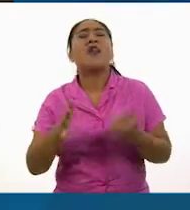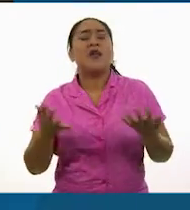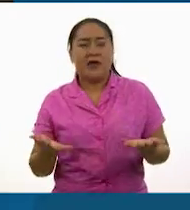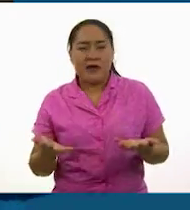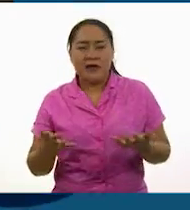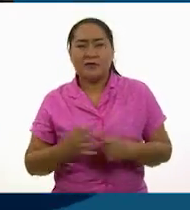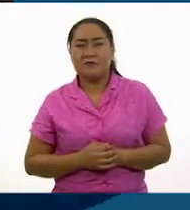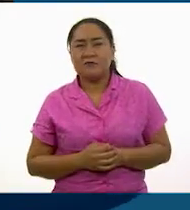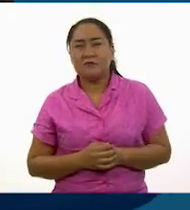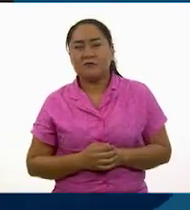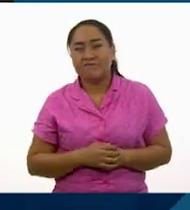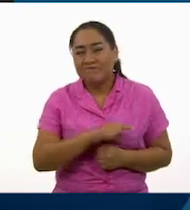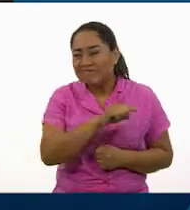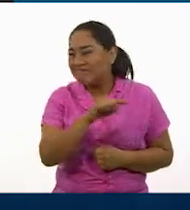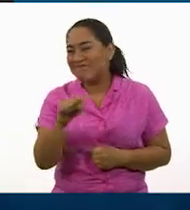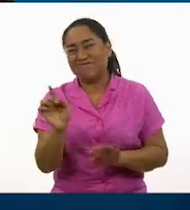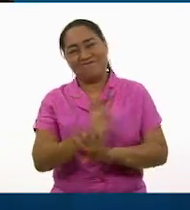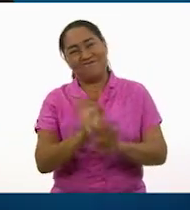¿A quién no?